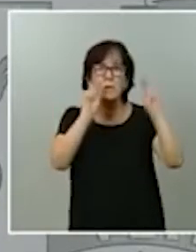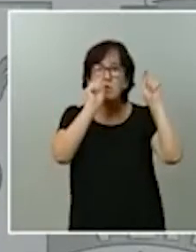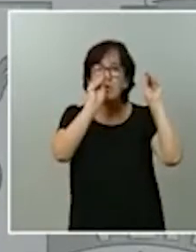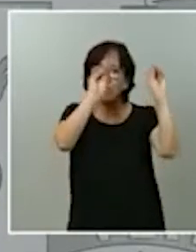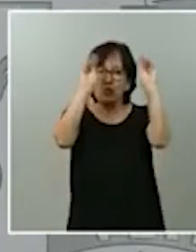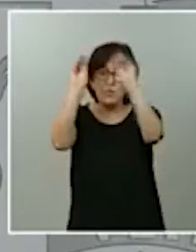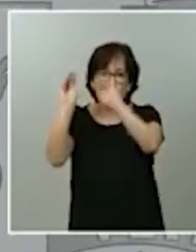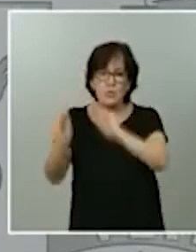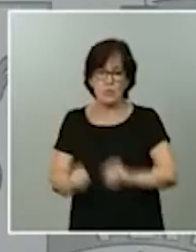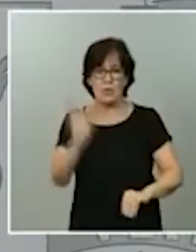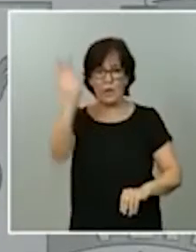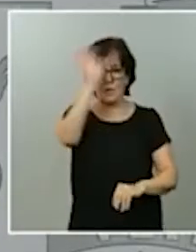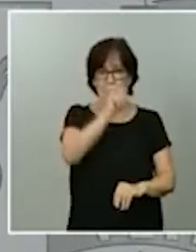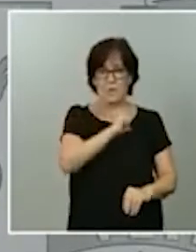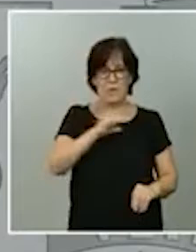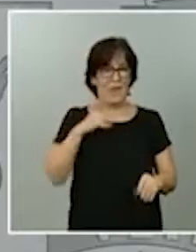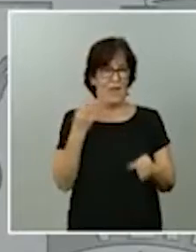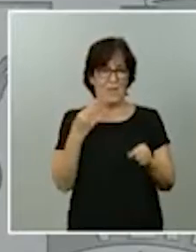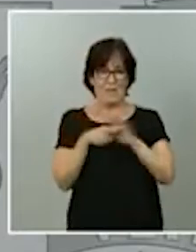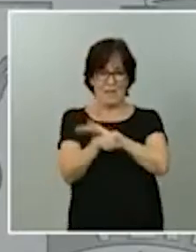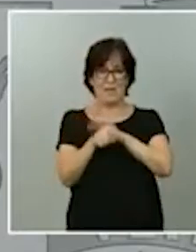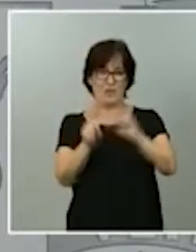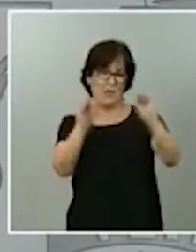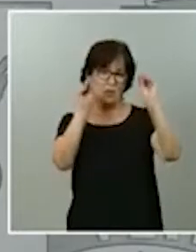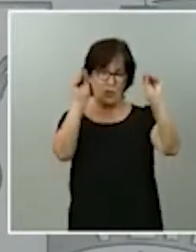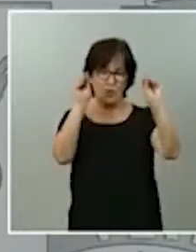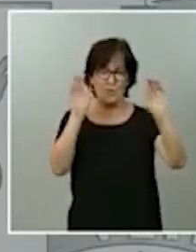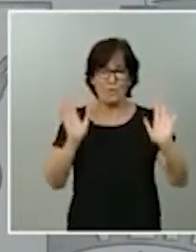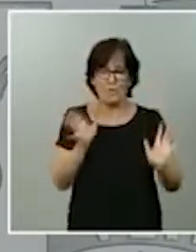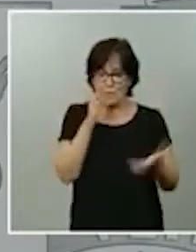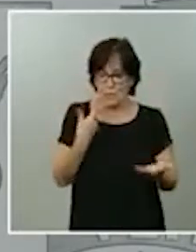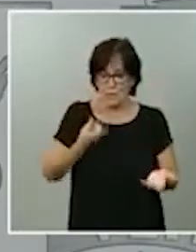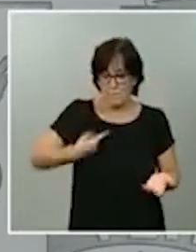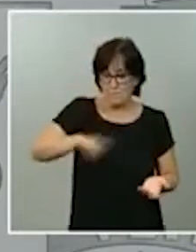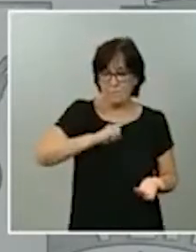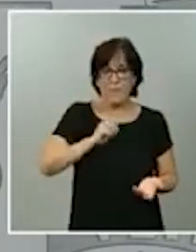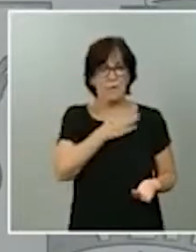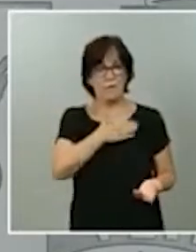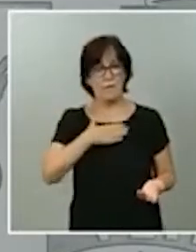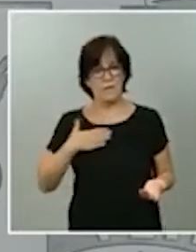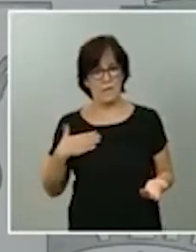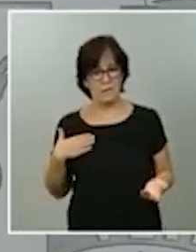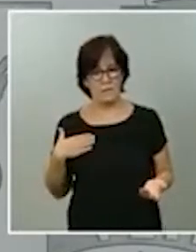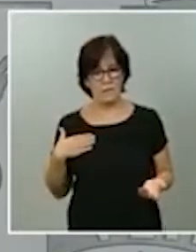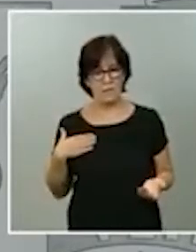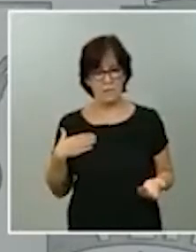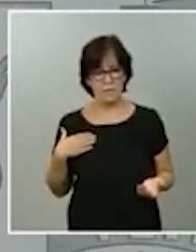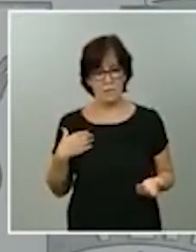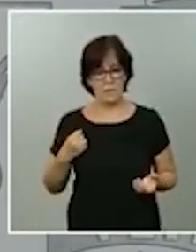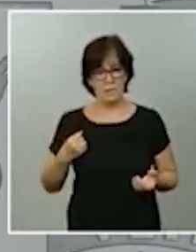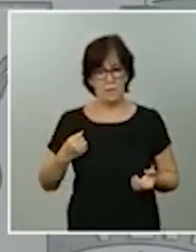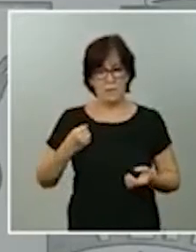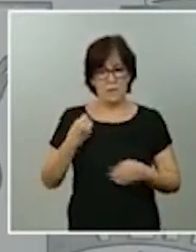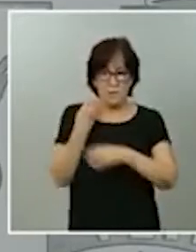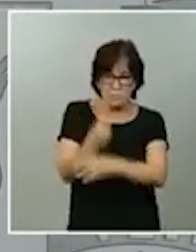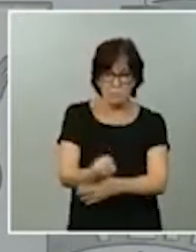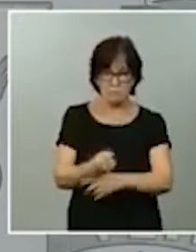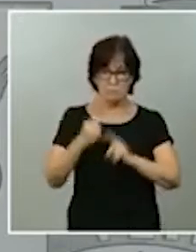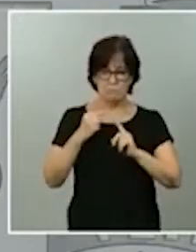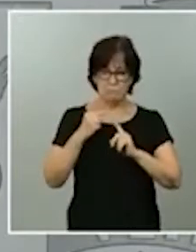ellas las que tienen que gestionarlo. Y, en ese sentido, nosotros lo que queremos es reforzar ese mensaje de coordinación, de cogobernanza,